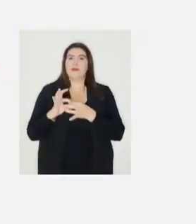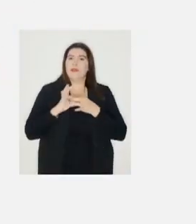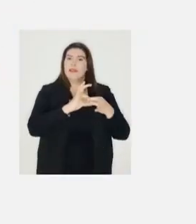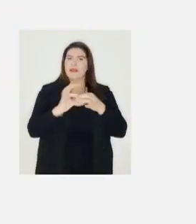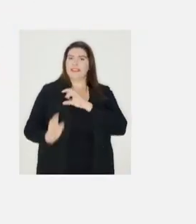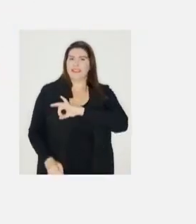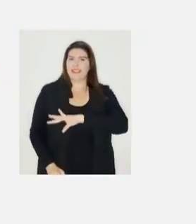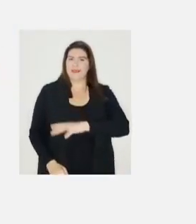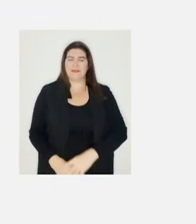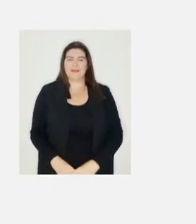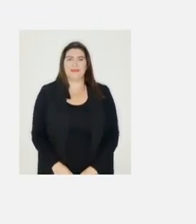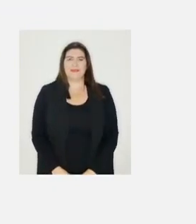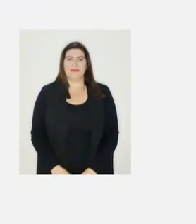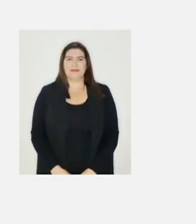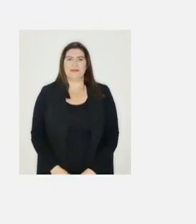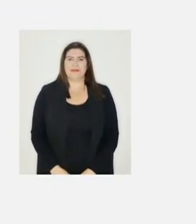Unidad para Chile